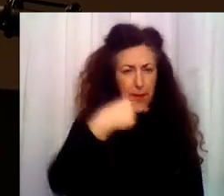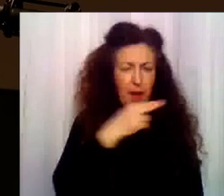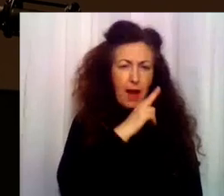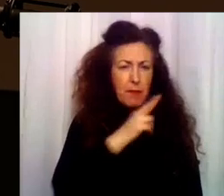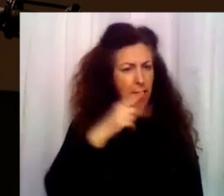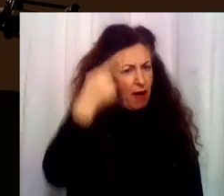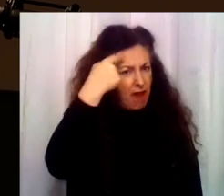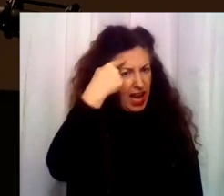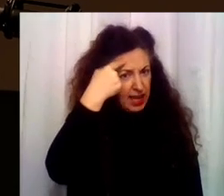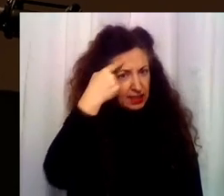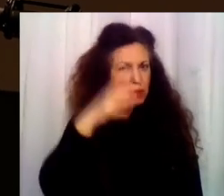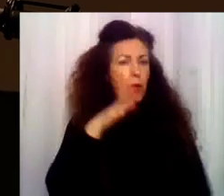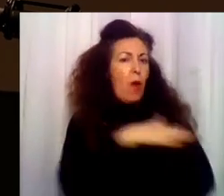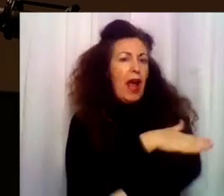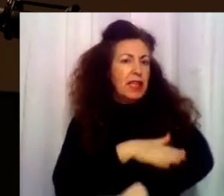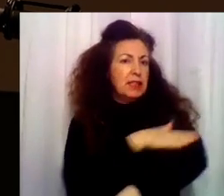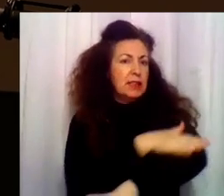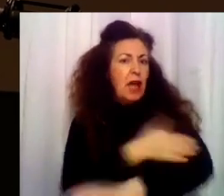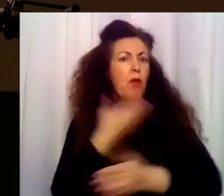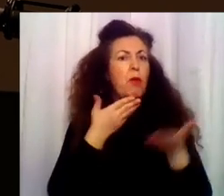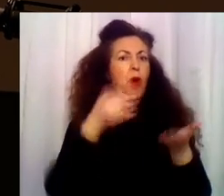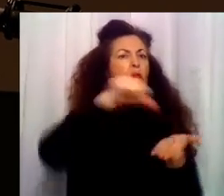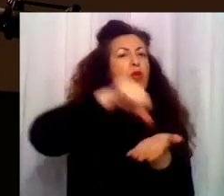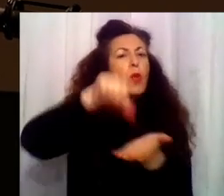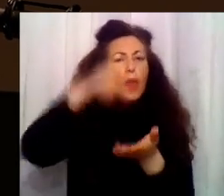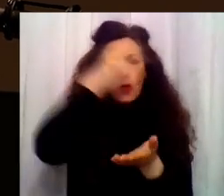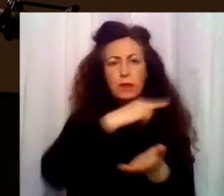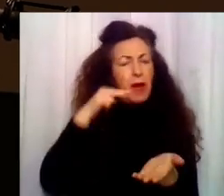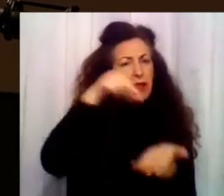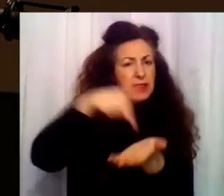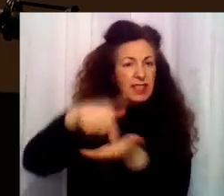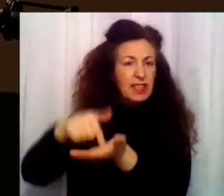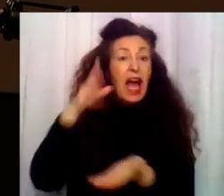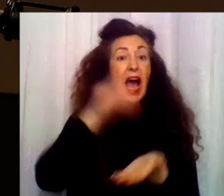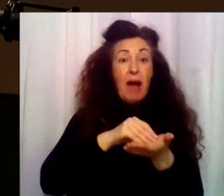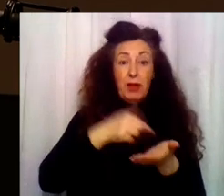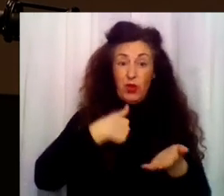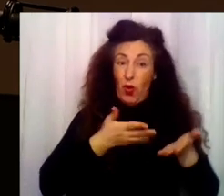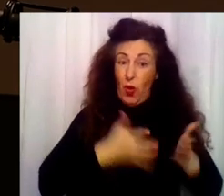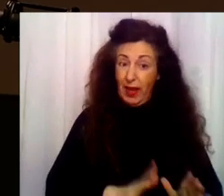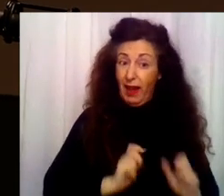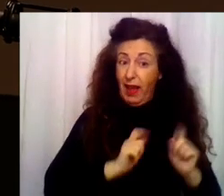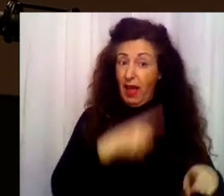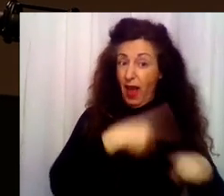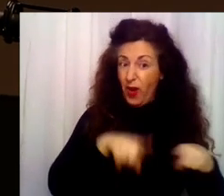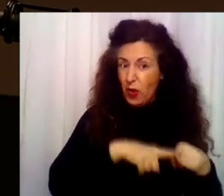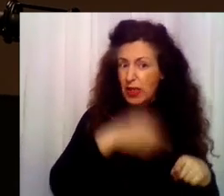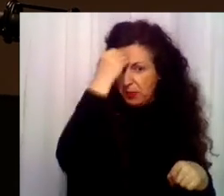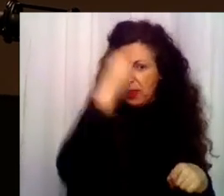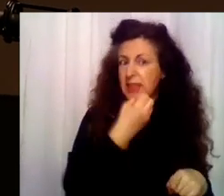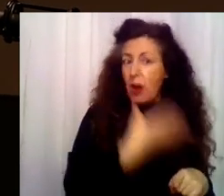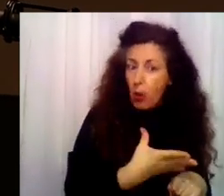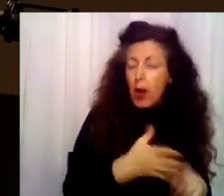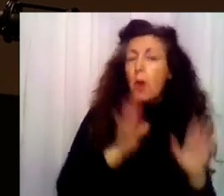uno cree que es mejor para sus hijos no lo es tanto. Desde esta emisión de Radio 3 y la transmisión en vídeo en directo a través de la página